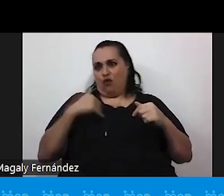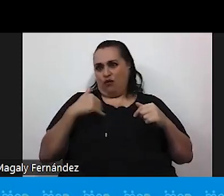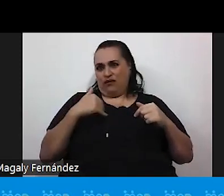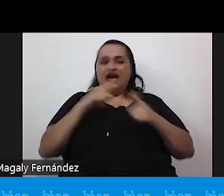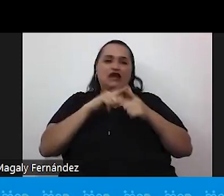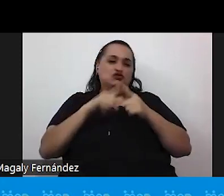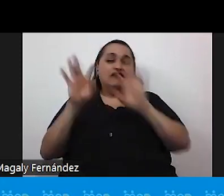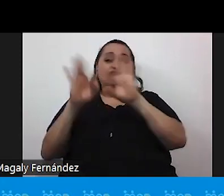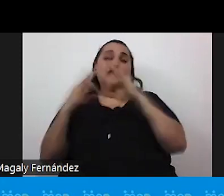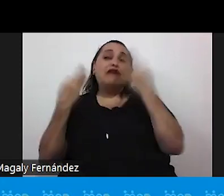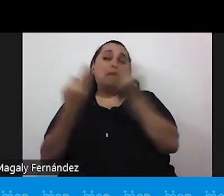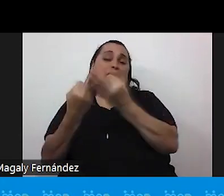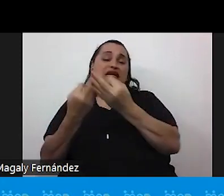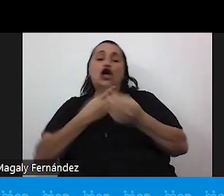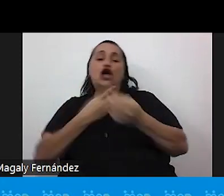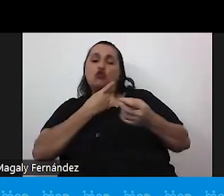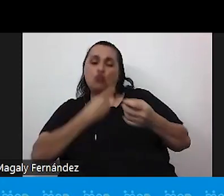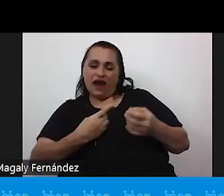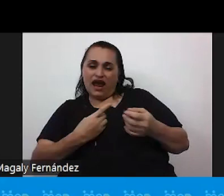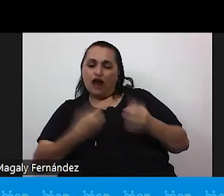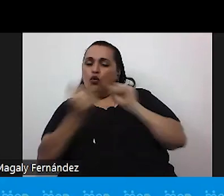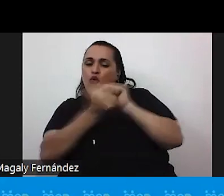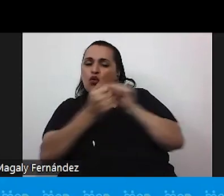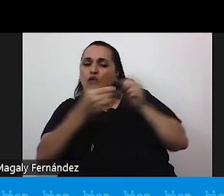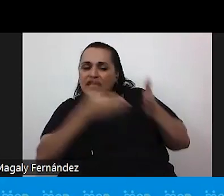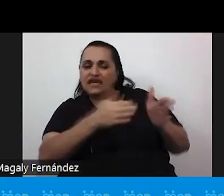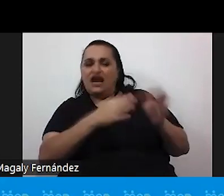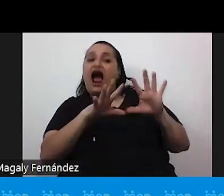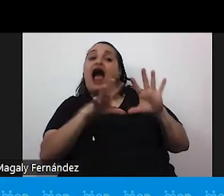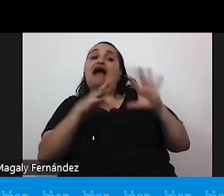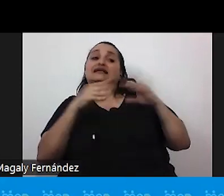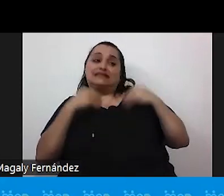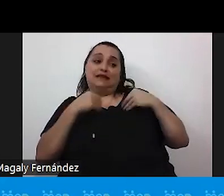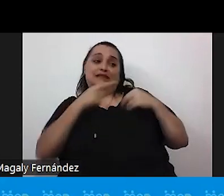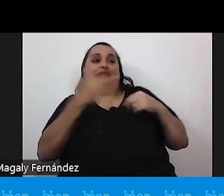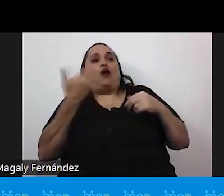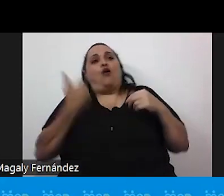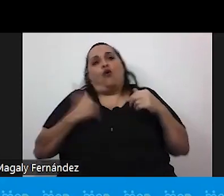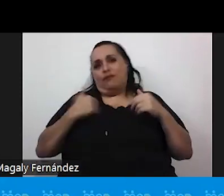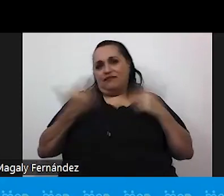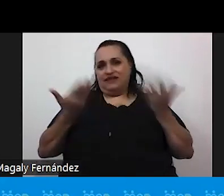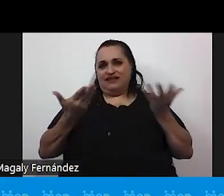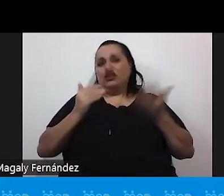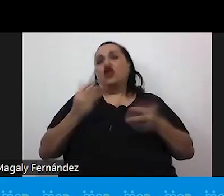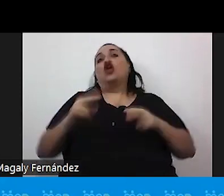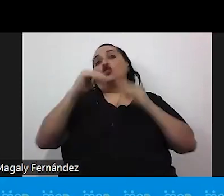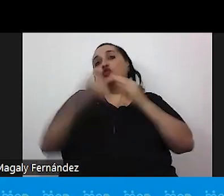con esa hija y aceptar al hijo que viene inclusive con un nuevo nombre